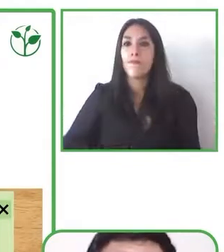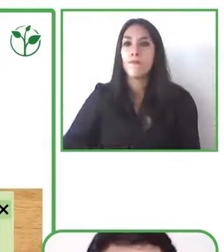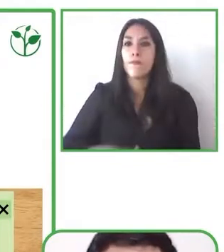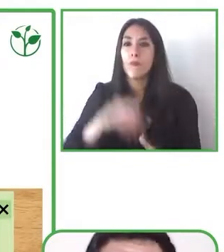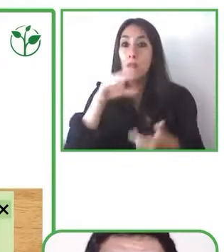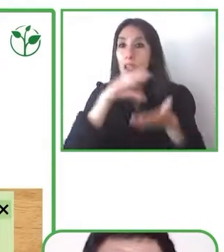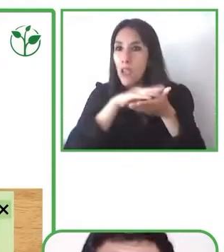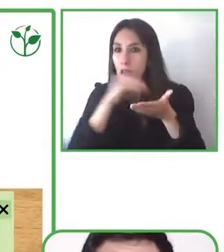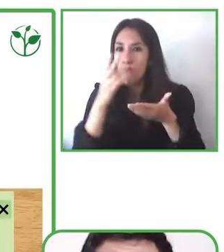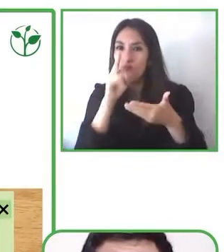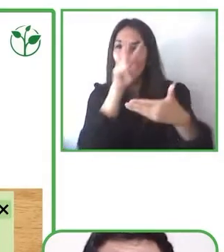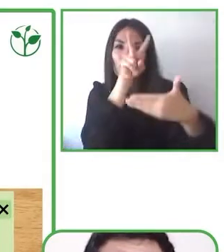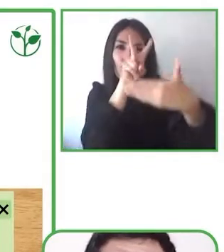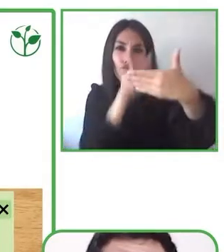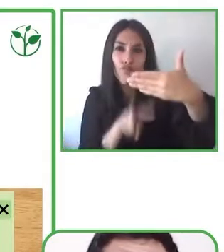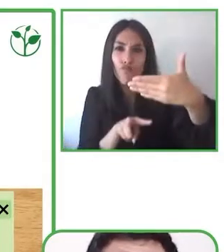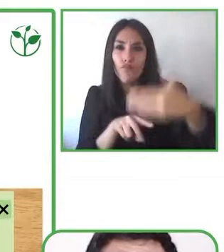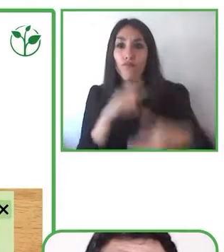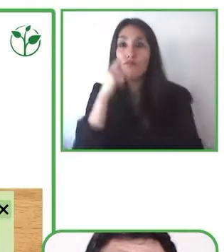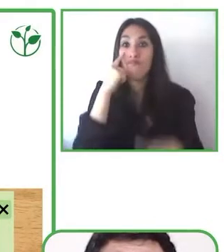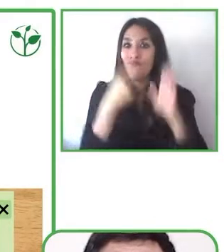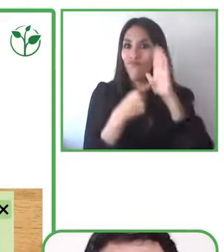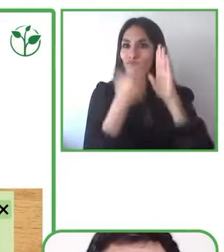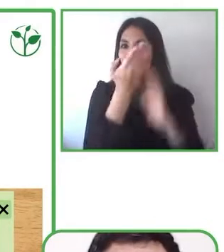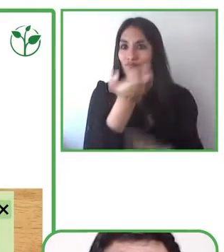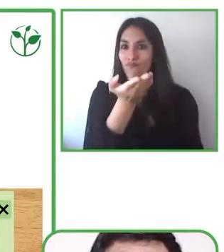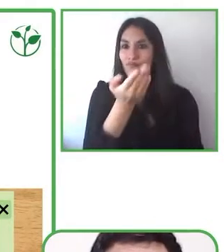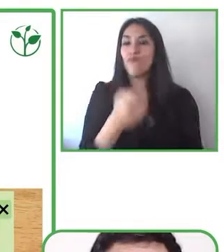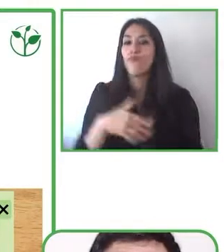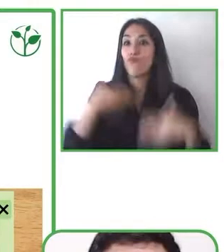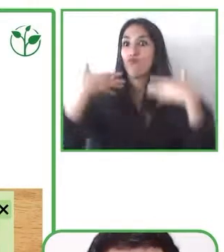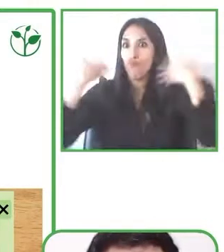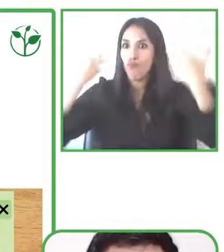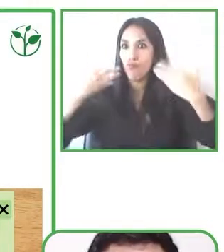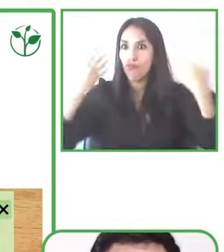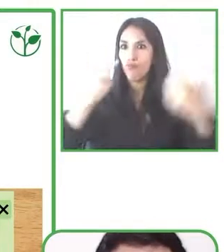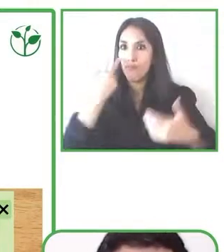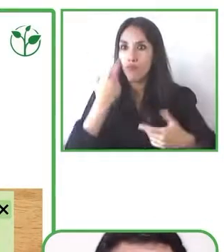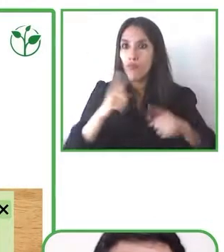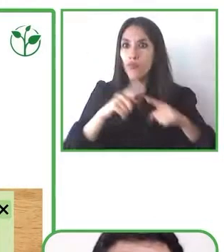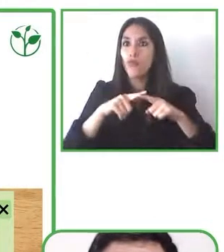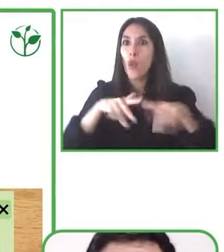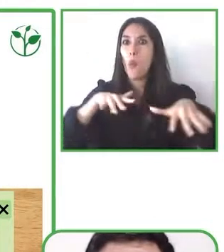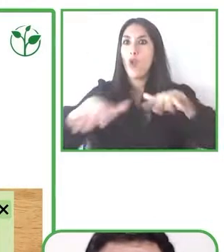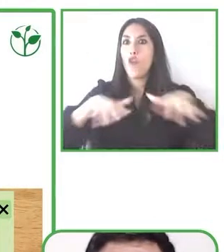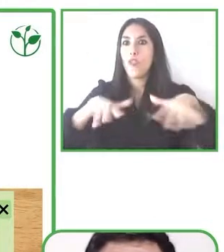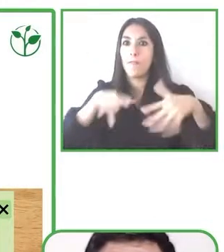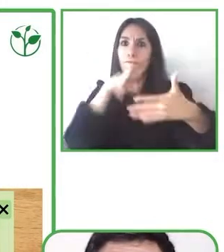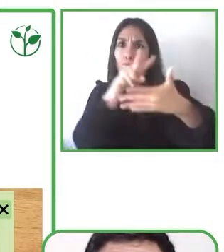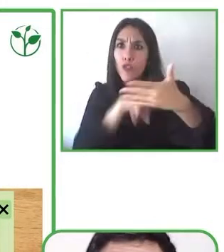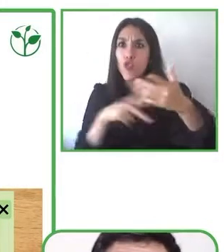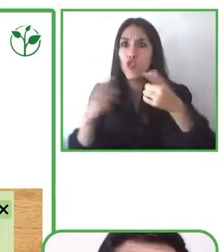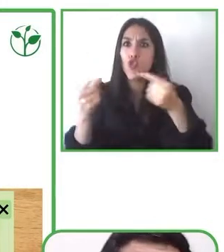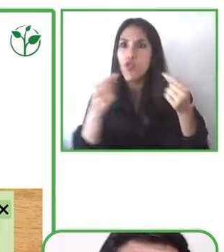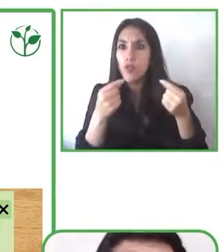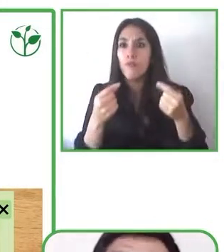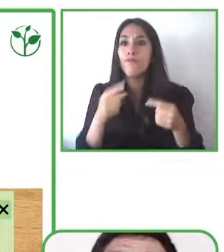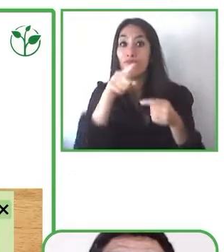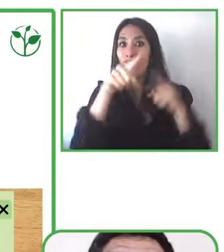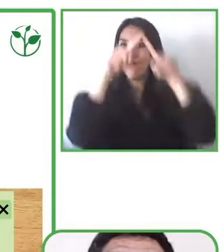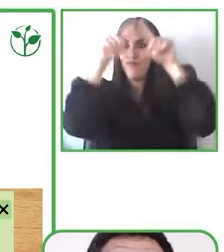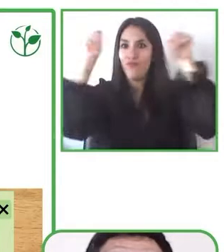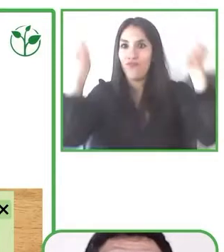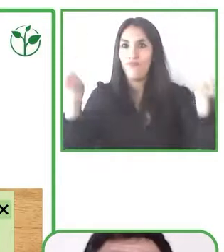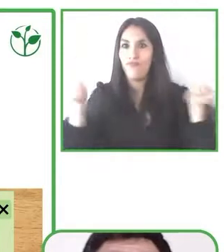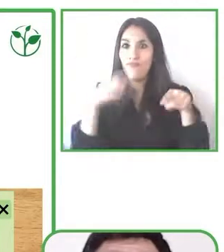estimulación de estos senderos, pues se hace a través de este escritorio virtual, que es este componente innovador, el cual